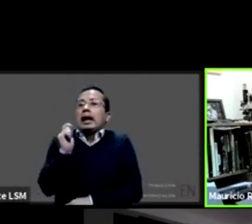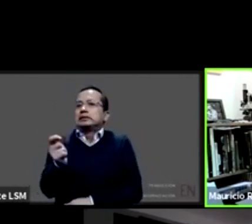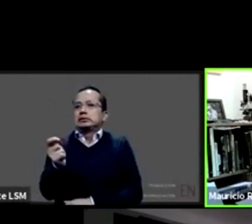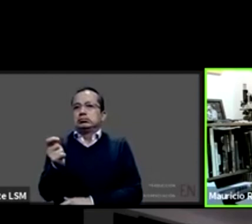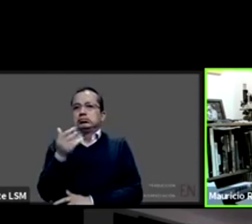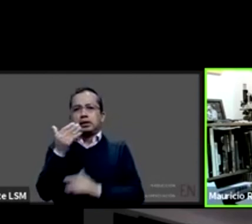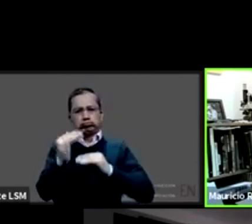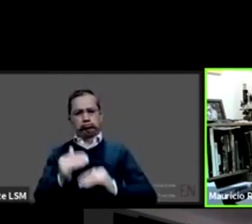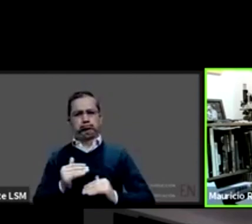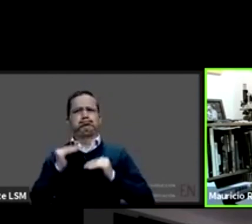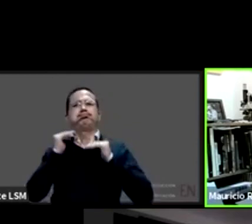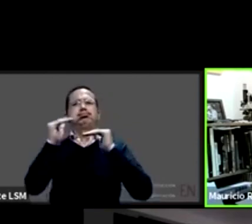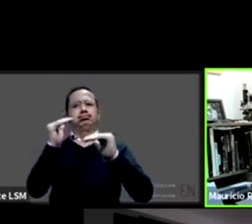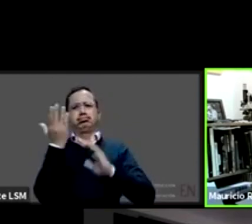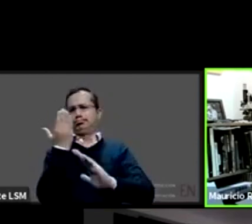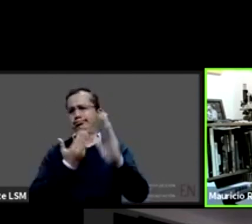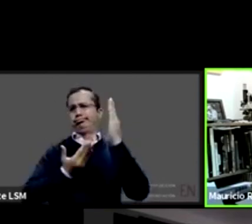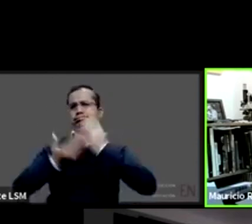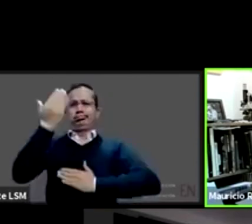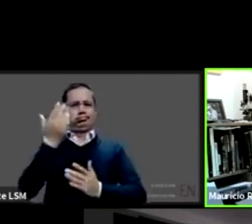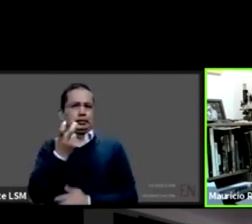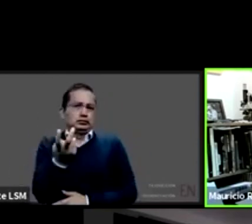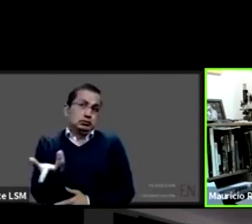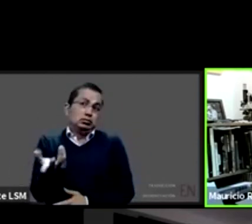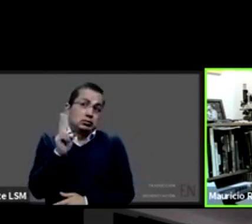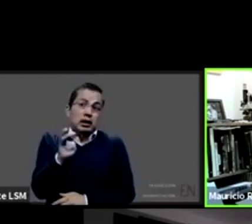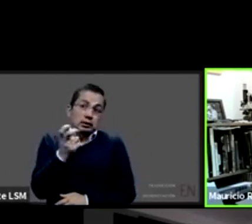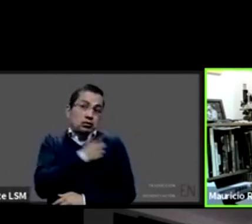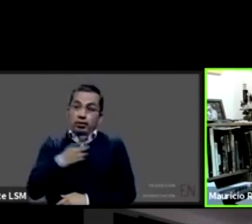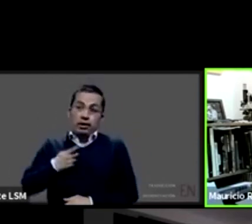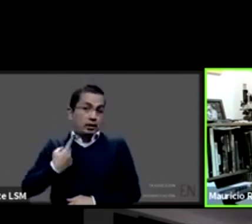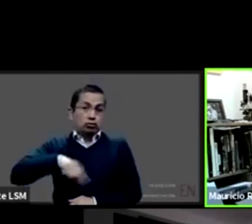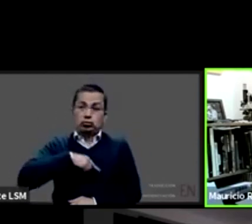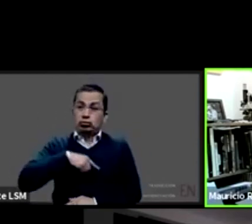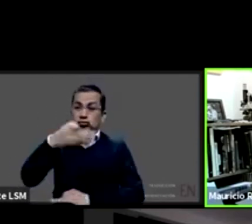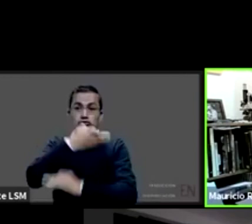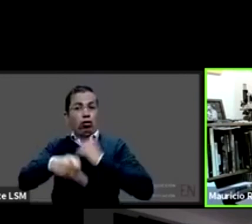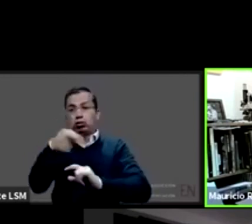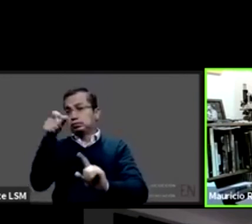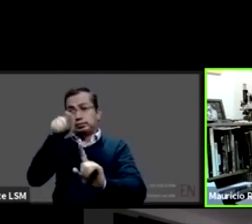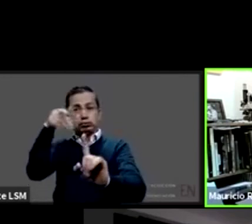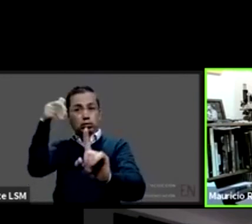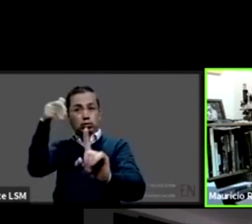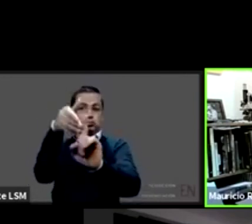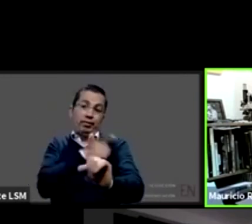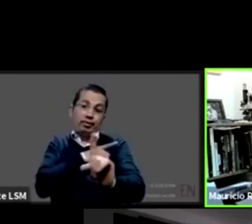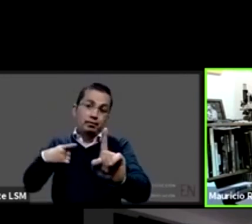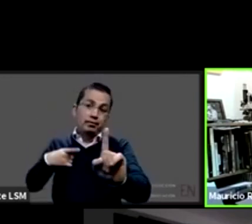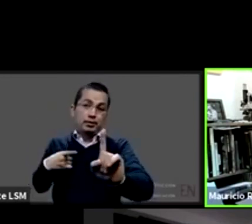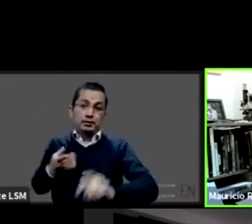hacia el bien y pues por ahí deberemos de de estarle todos apuntando definitivamente esfuerzos como este de sentarnos